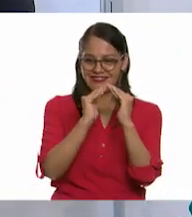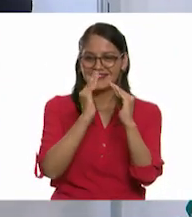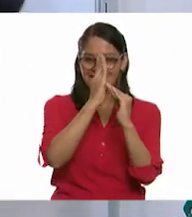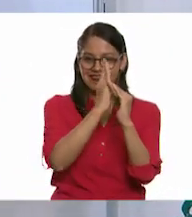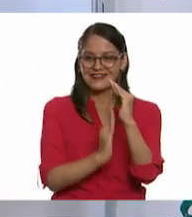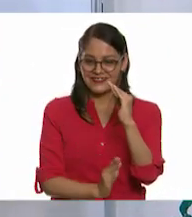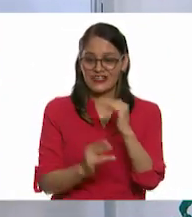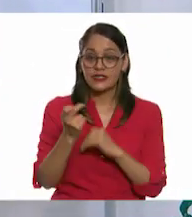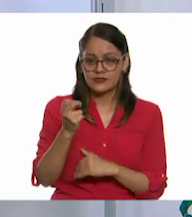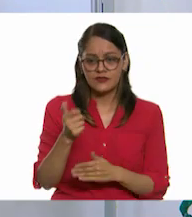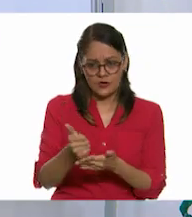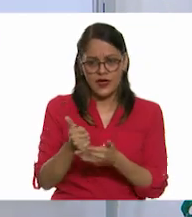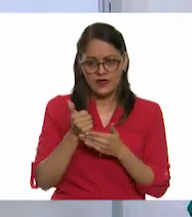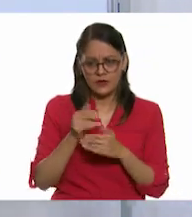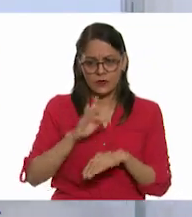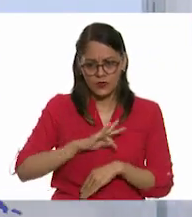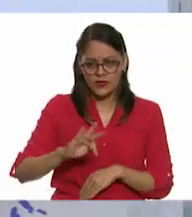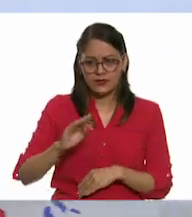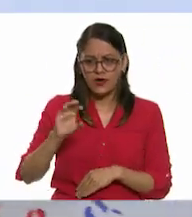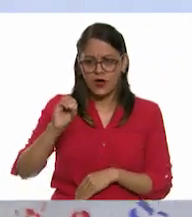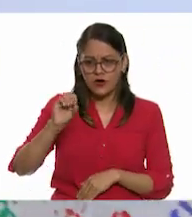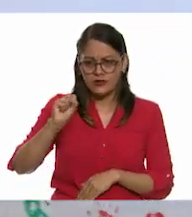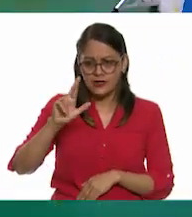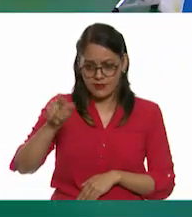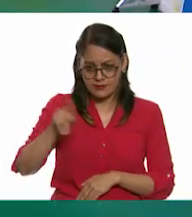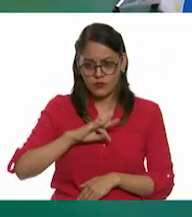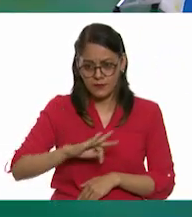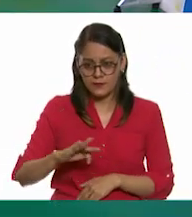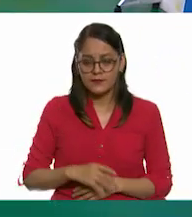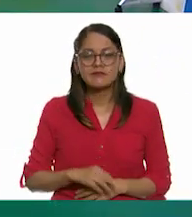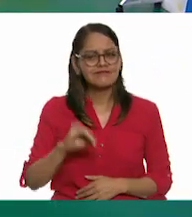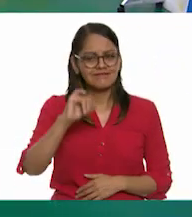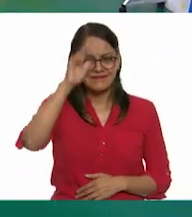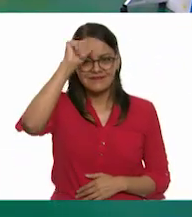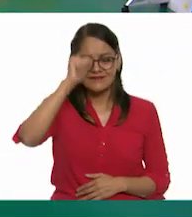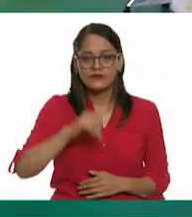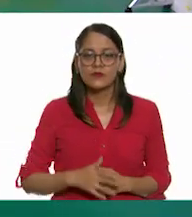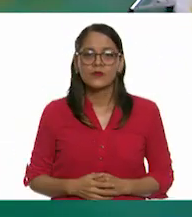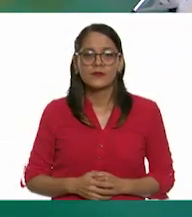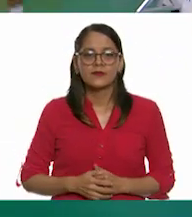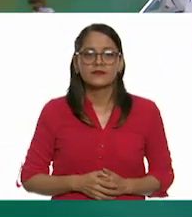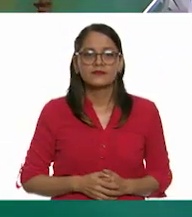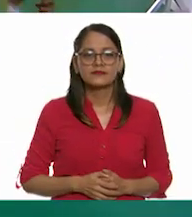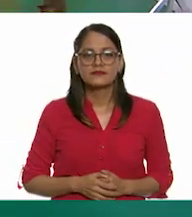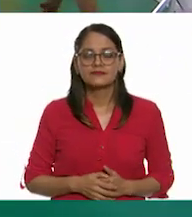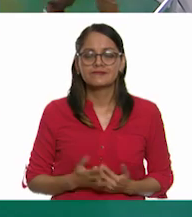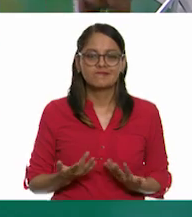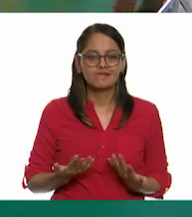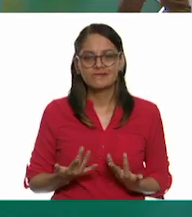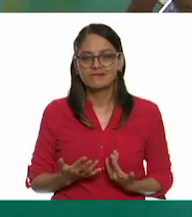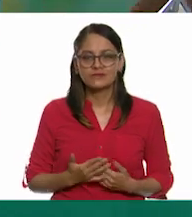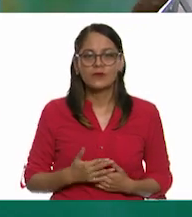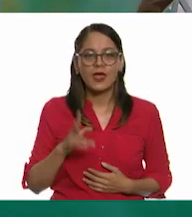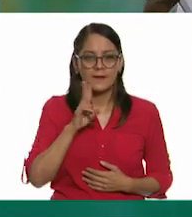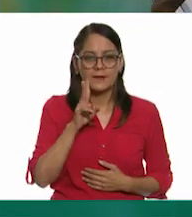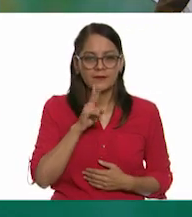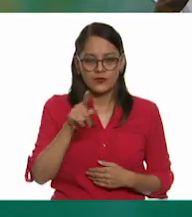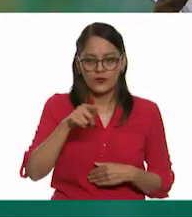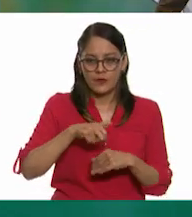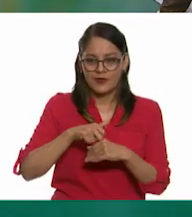parece la mitad de una casa. ¿Nos ayudas a completarlo, Oscar? Ah, muy bien. Que nos ayuden. Y, bueno, me voy a recargar